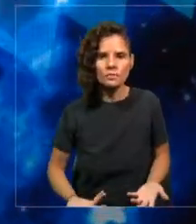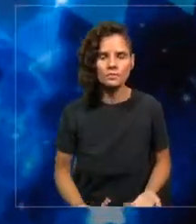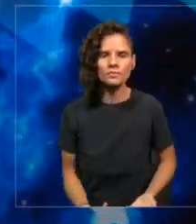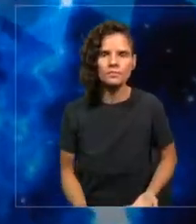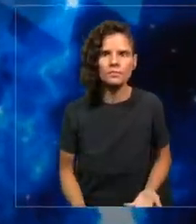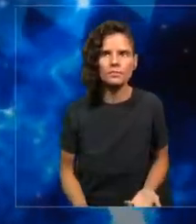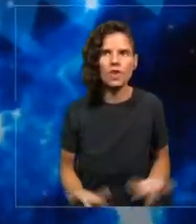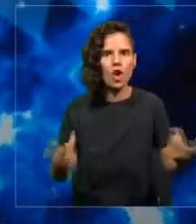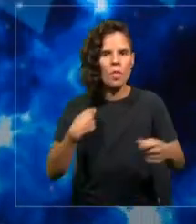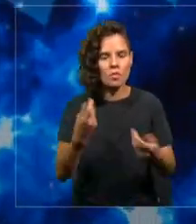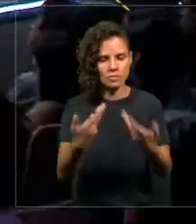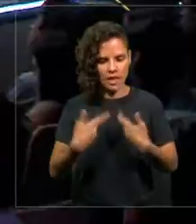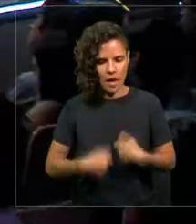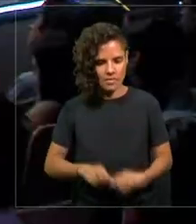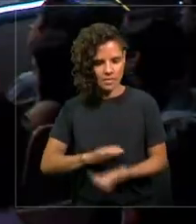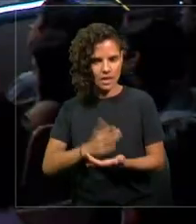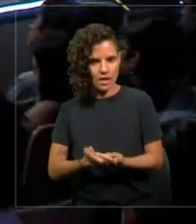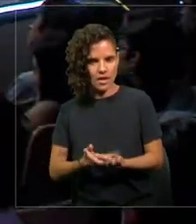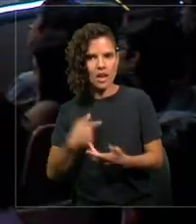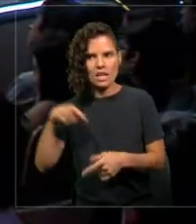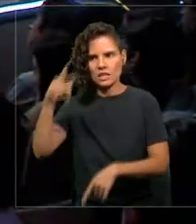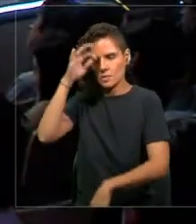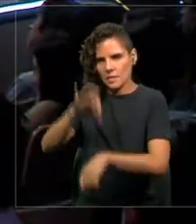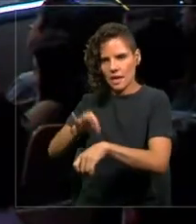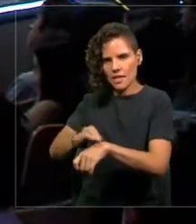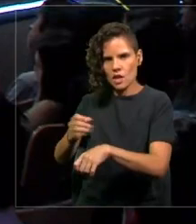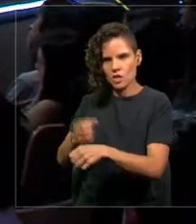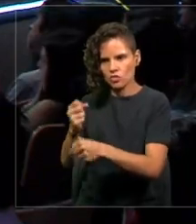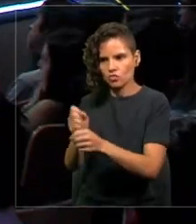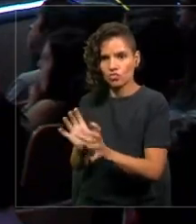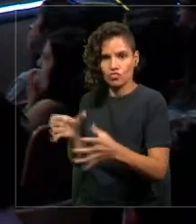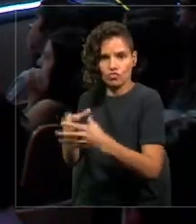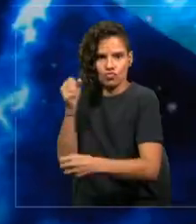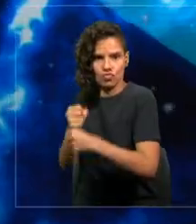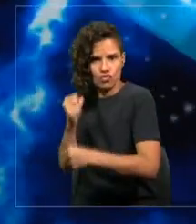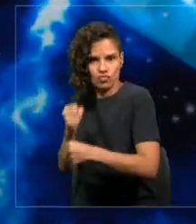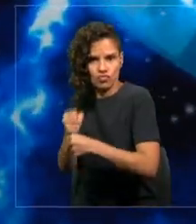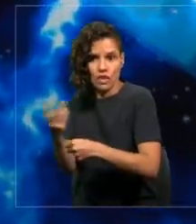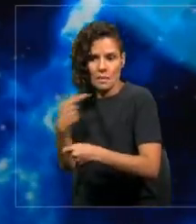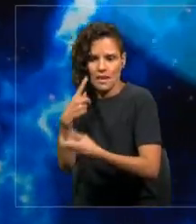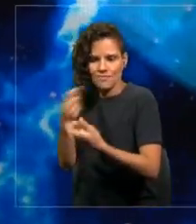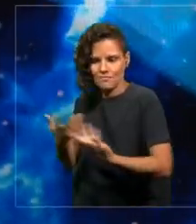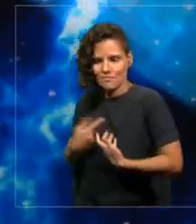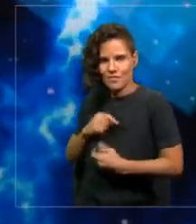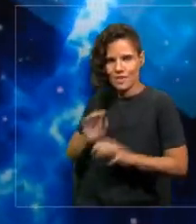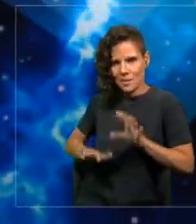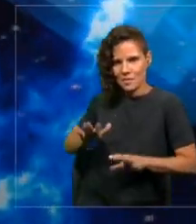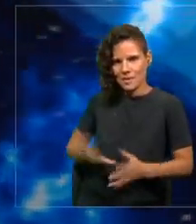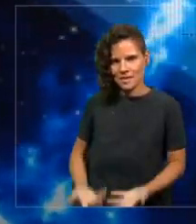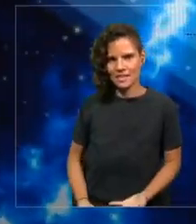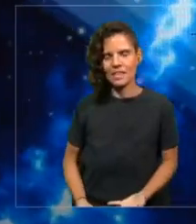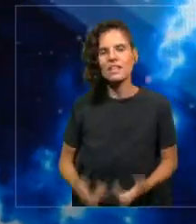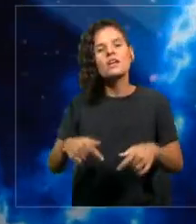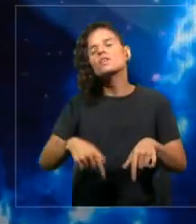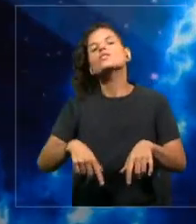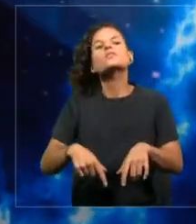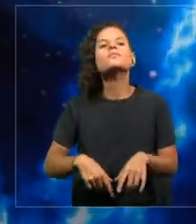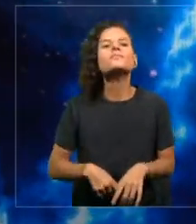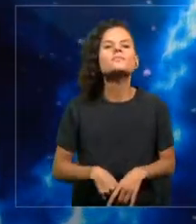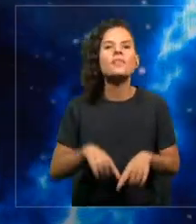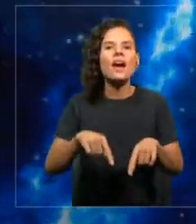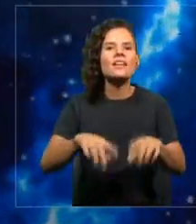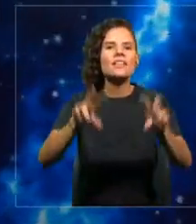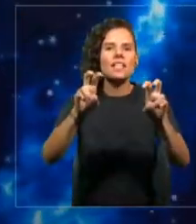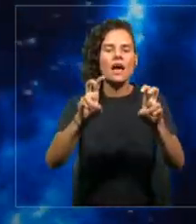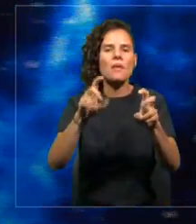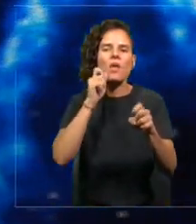nos curamos. Y los médicos trabajan. Entonces, ¿qué pasa en este mundo donde los